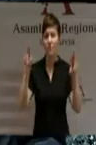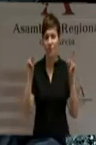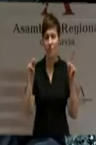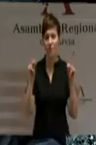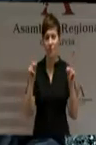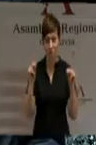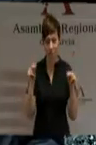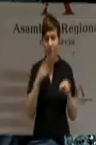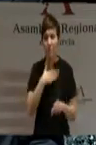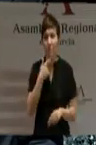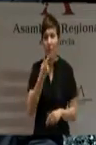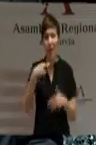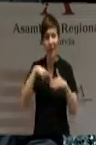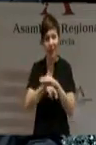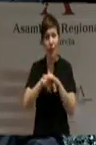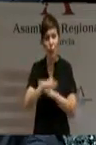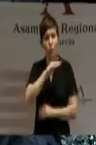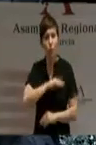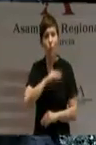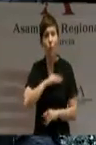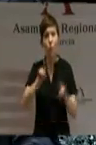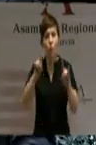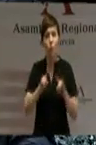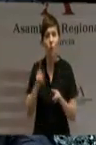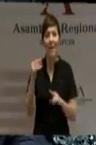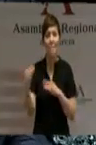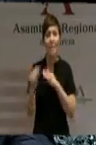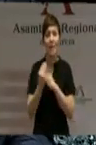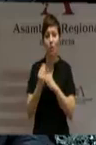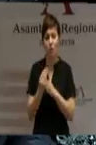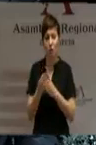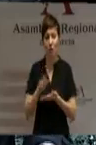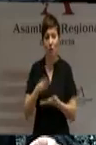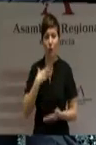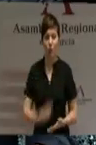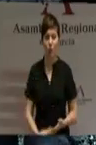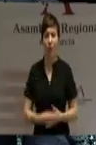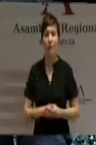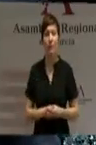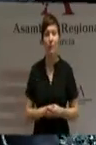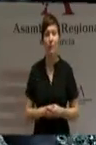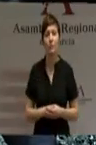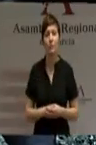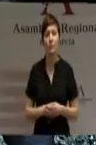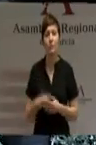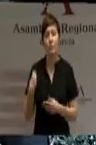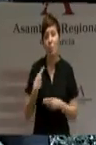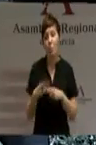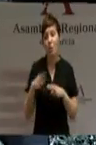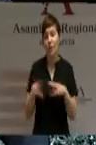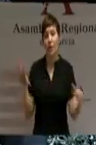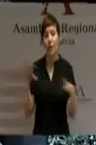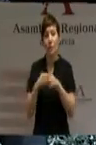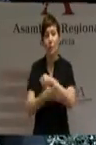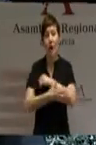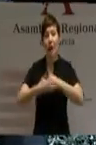algunos de nuestros mayores recursos para atraer inversiones y progresos a nuestra región. La austeridad va a marcar